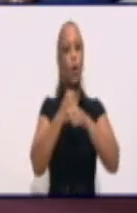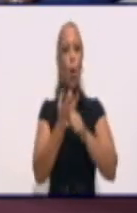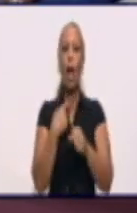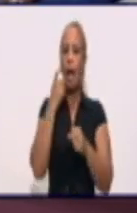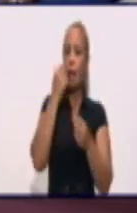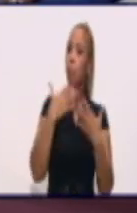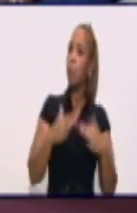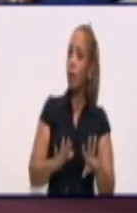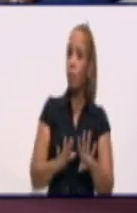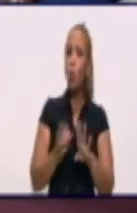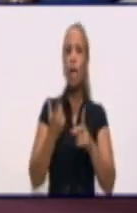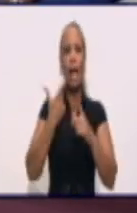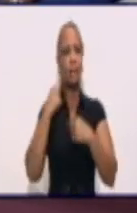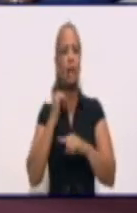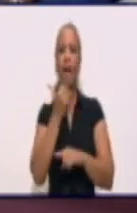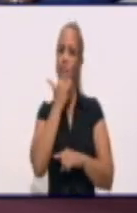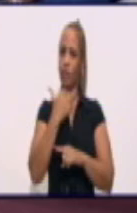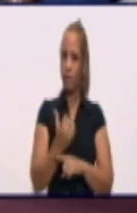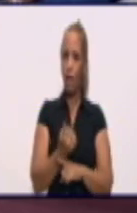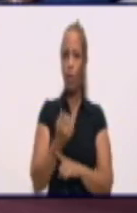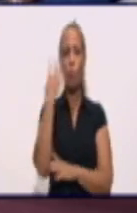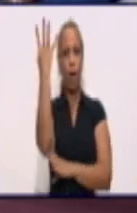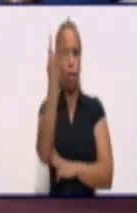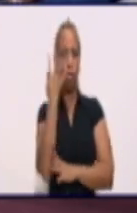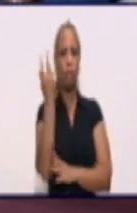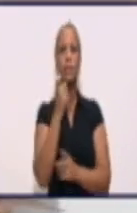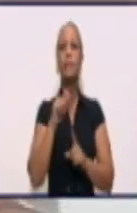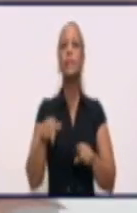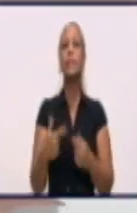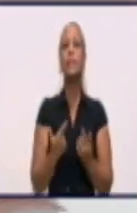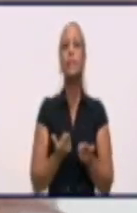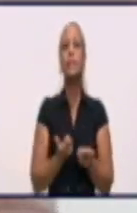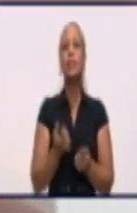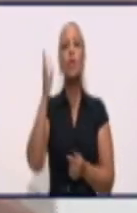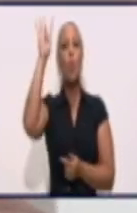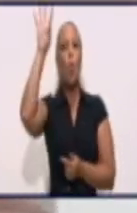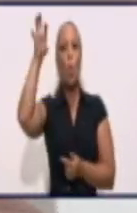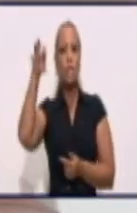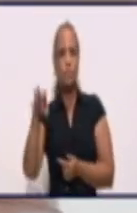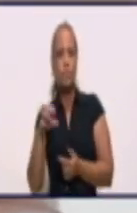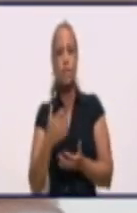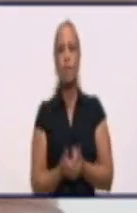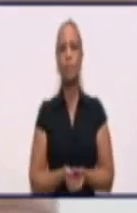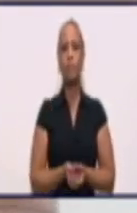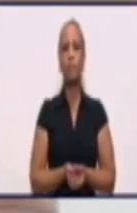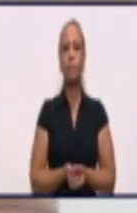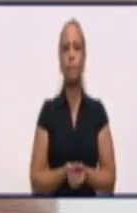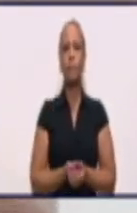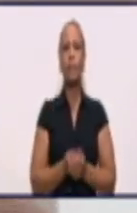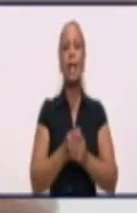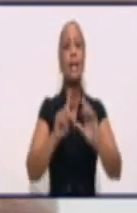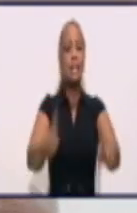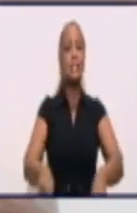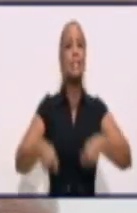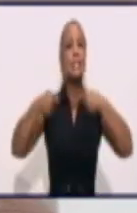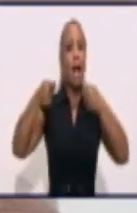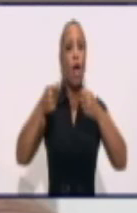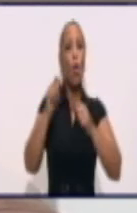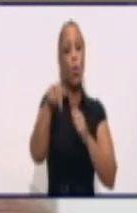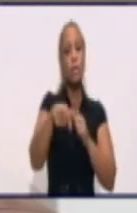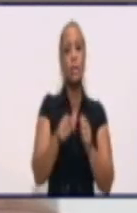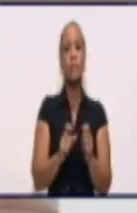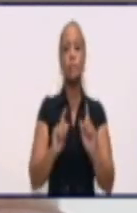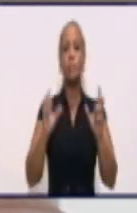situación del ciclón. Parte de Río Caldo que alimenta también consumidores de Bayamo, la zona de Guasimilla y Manuel Pedreira. Saco, que es la del centro del pueblo de